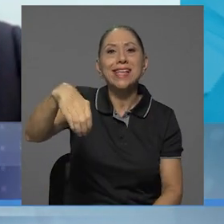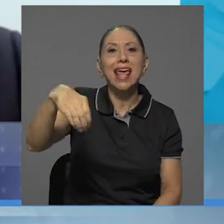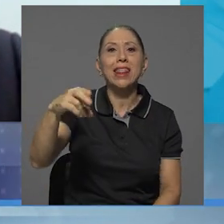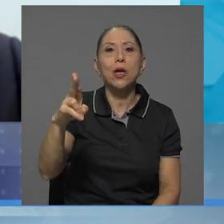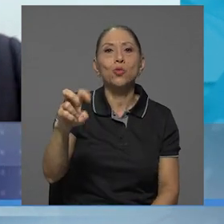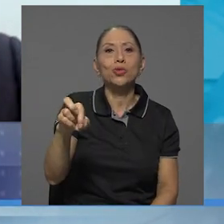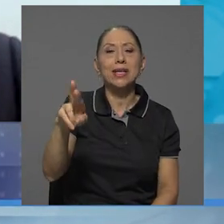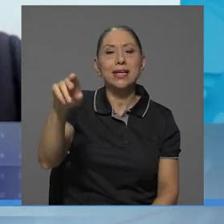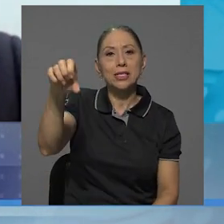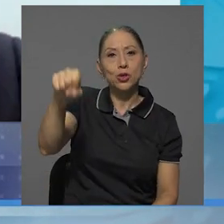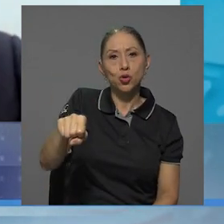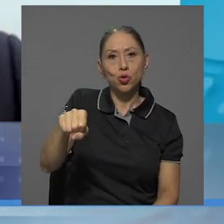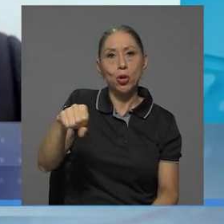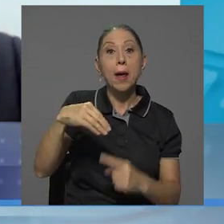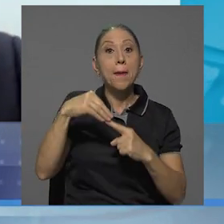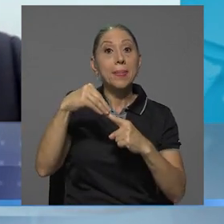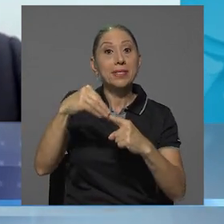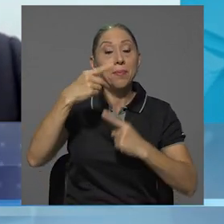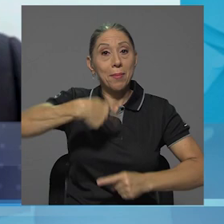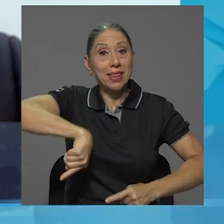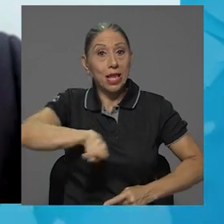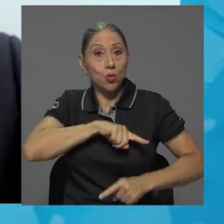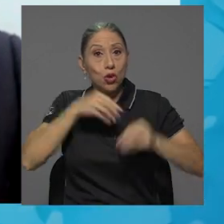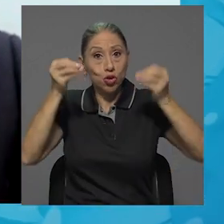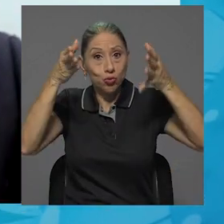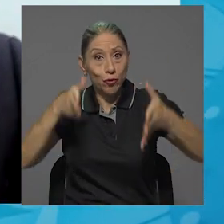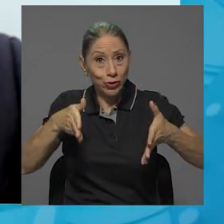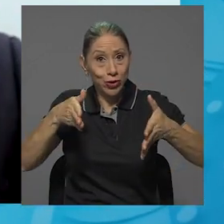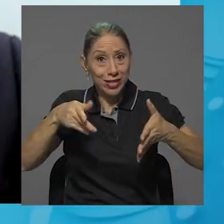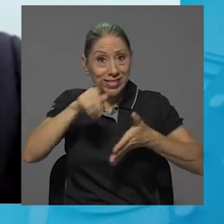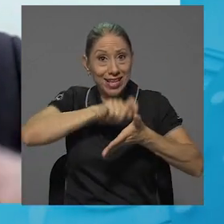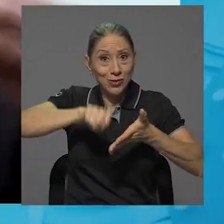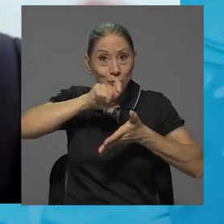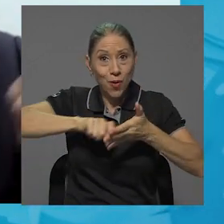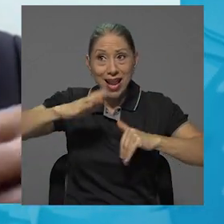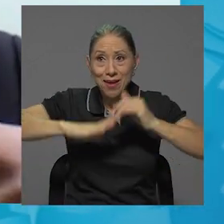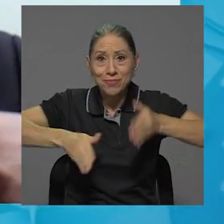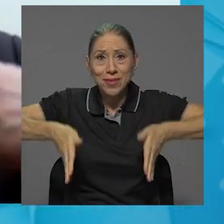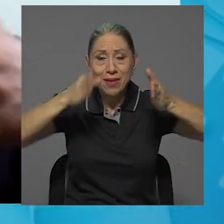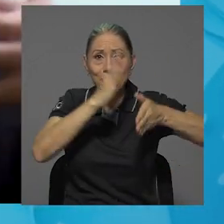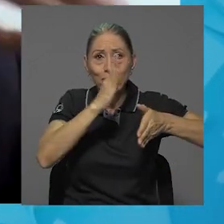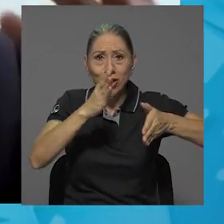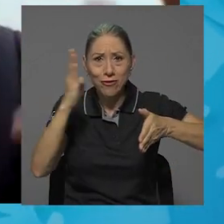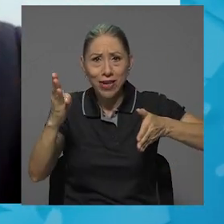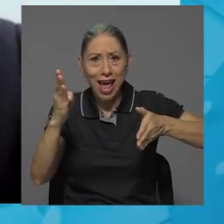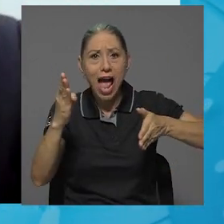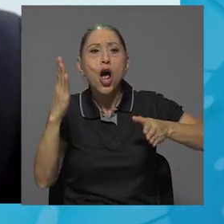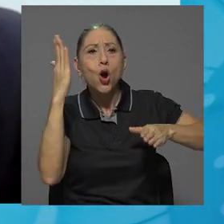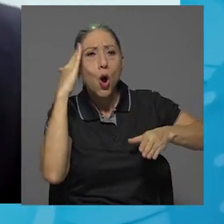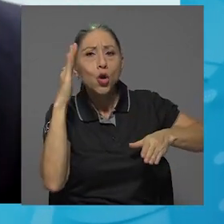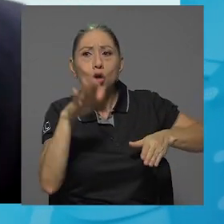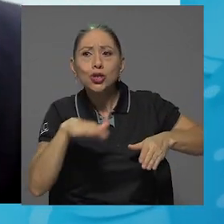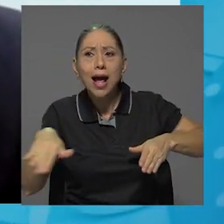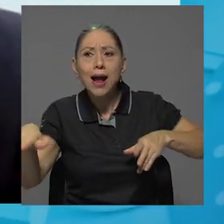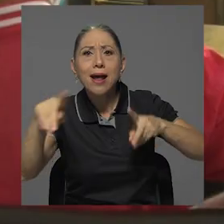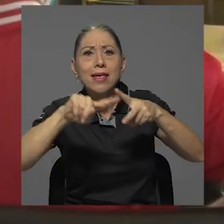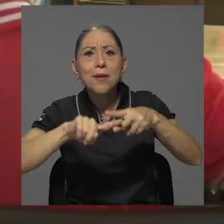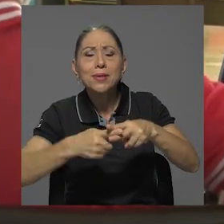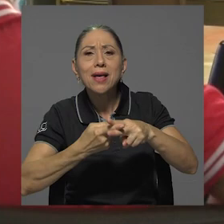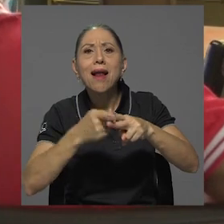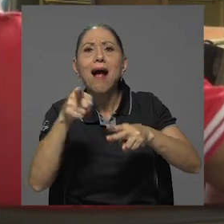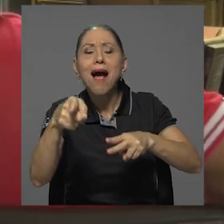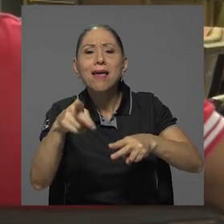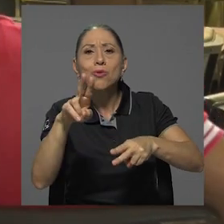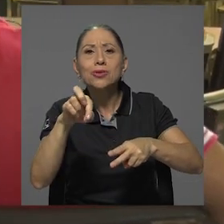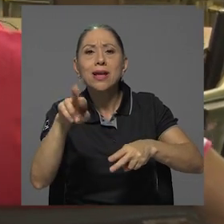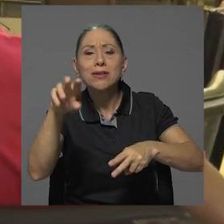pero principalmente también que nuestros profesores, profesores de la escuela de bibliotecología, conozcan y empezaran a relacionarse con la sede del sur. A